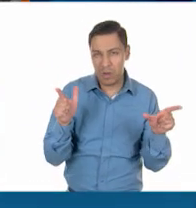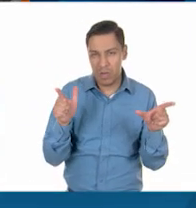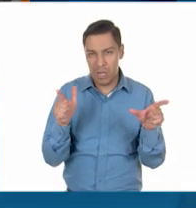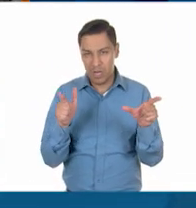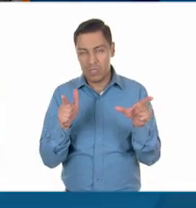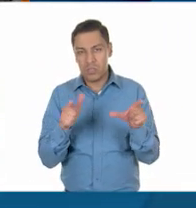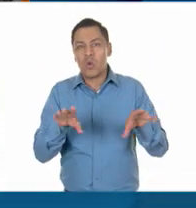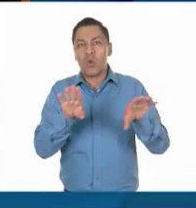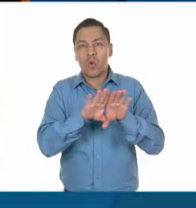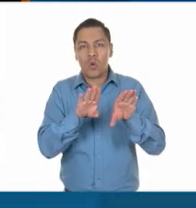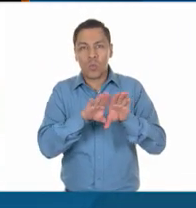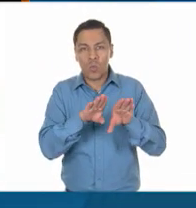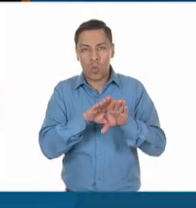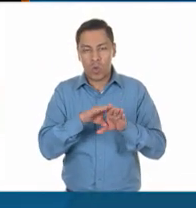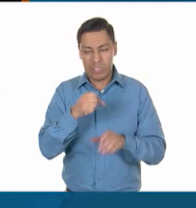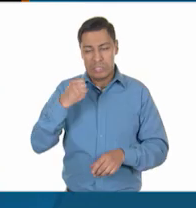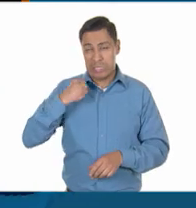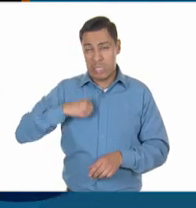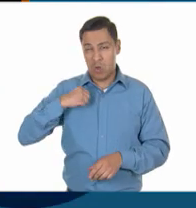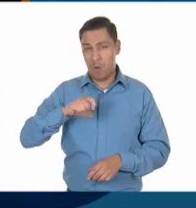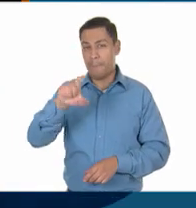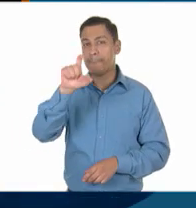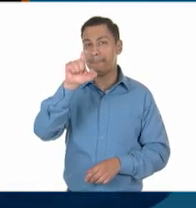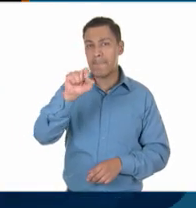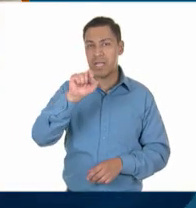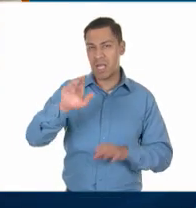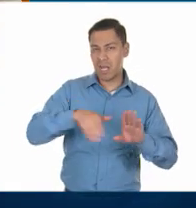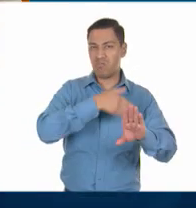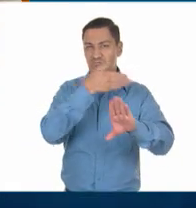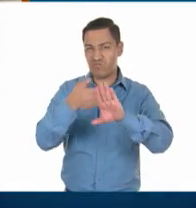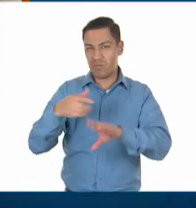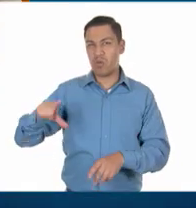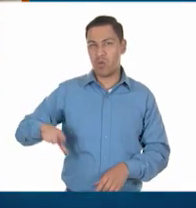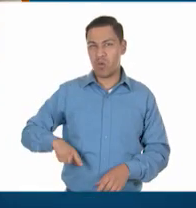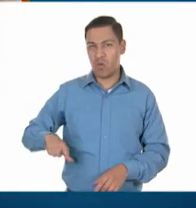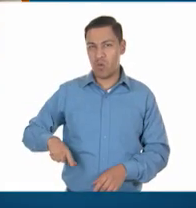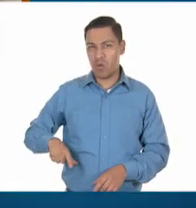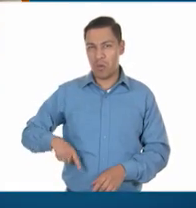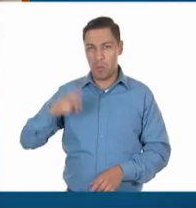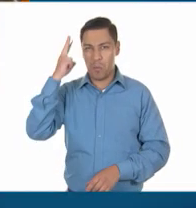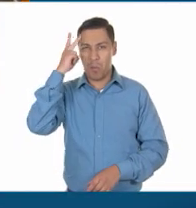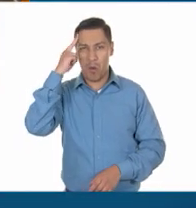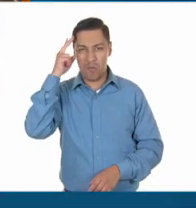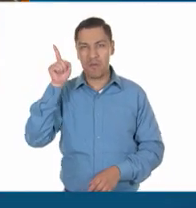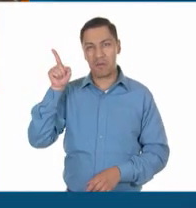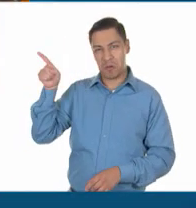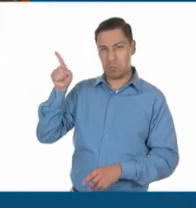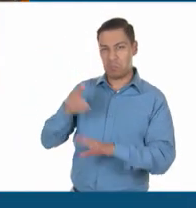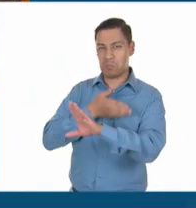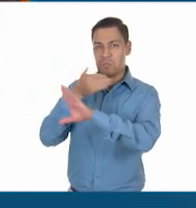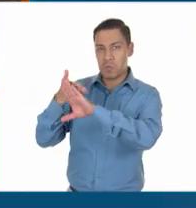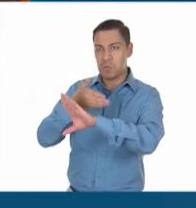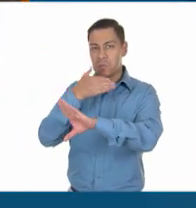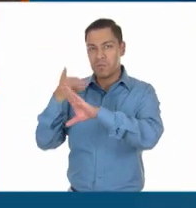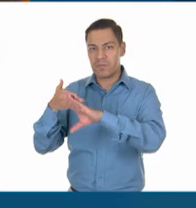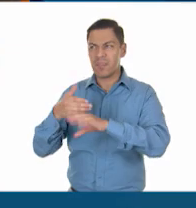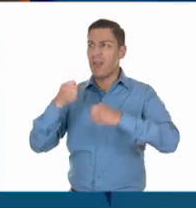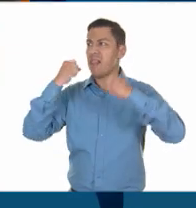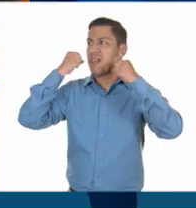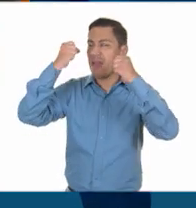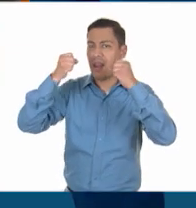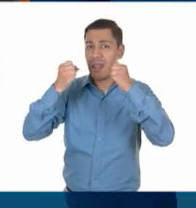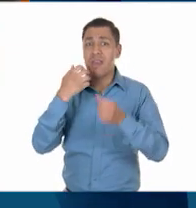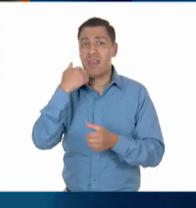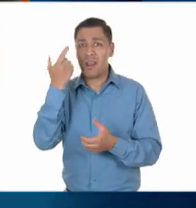que en los albores del siglo XX, se opusieron al gobierno dictatorial de Porfirio Díaz y demandaron el